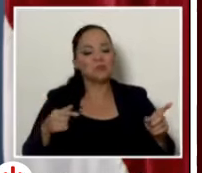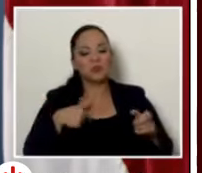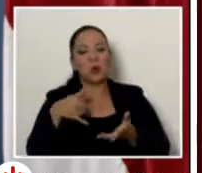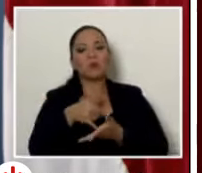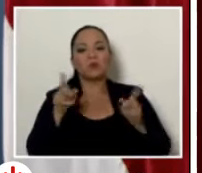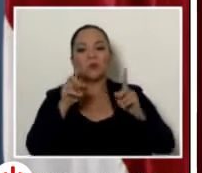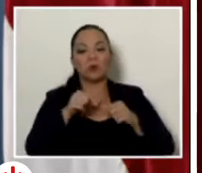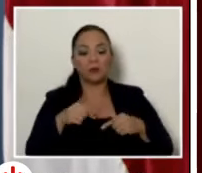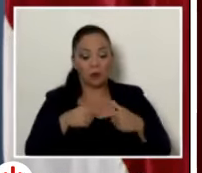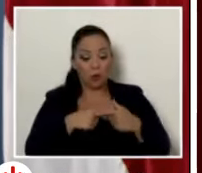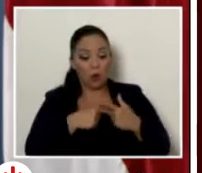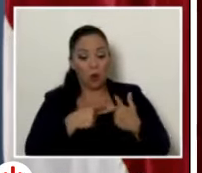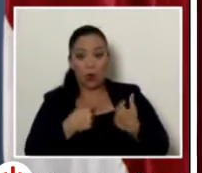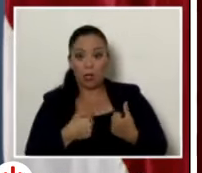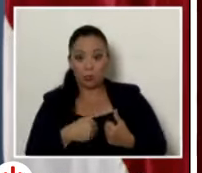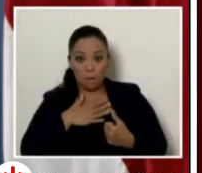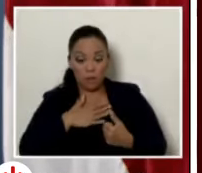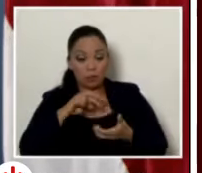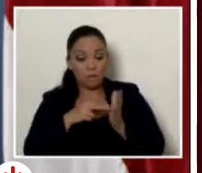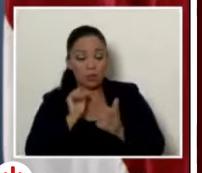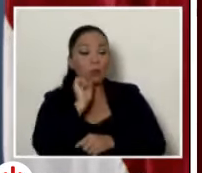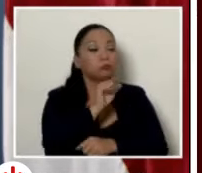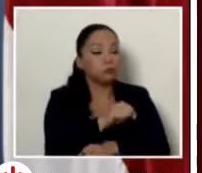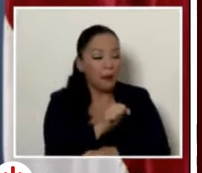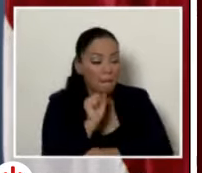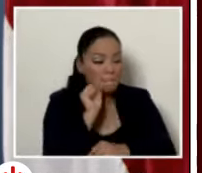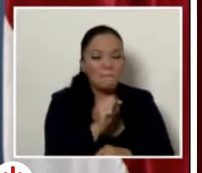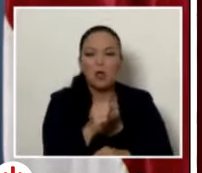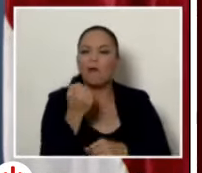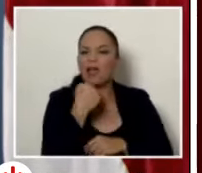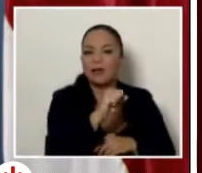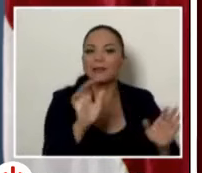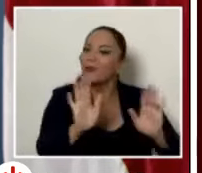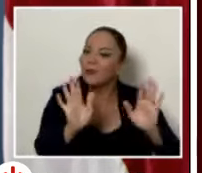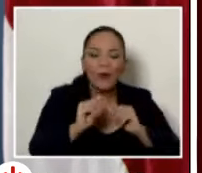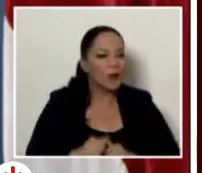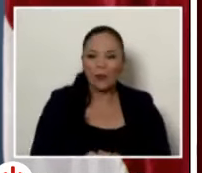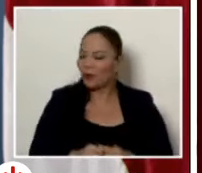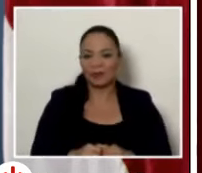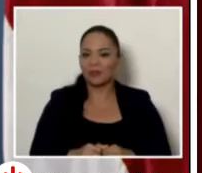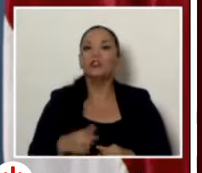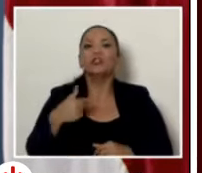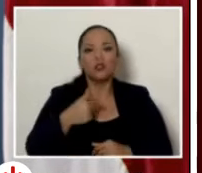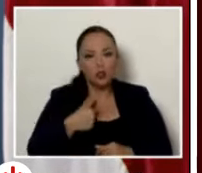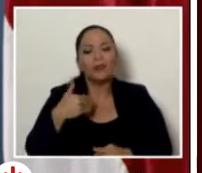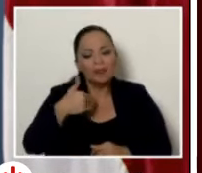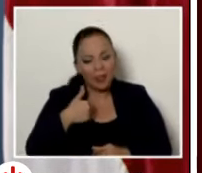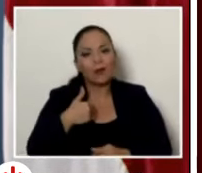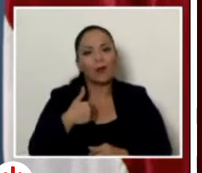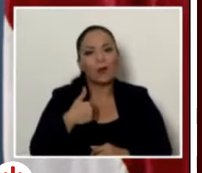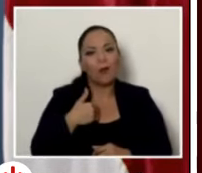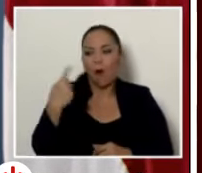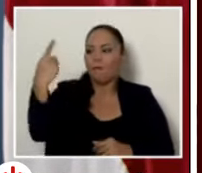rencores y para sacadas de clavo lo que tengo es una obligación constitucional y moral de hacer lo